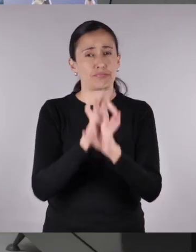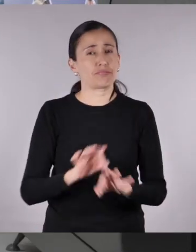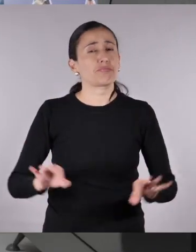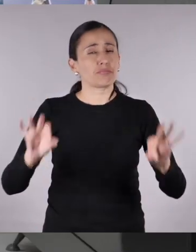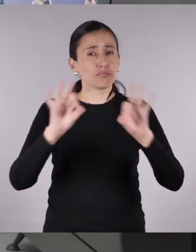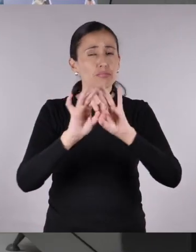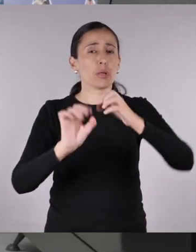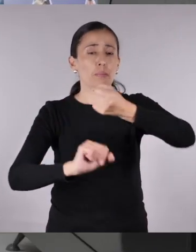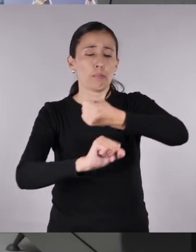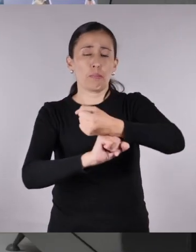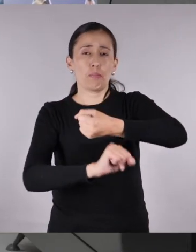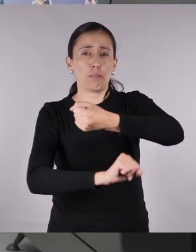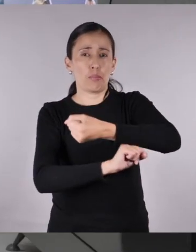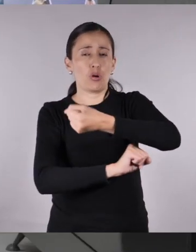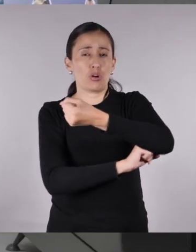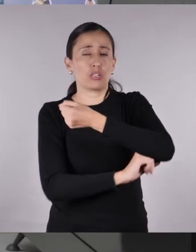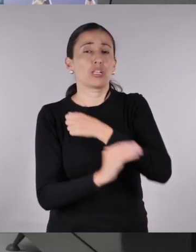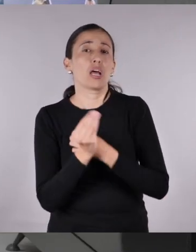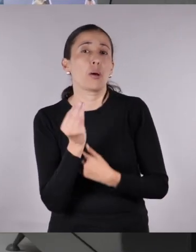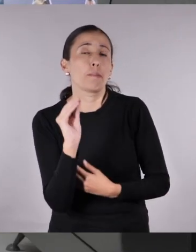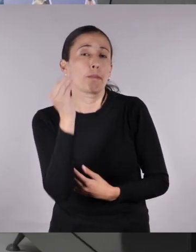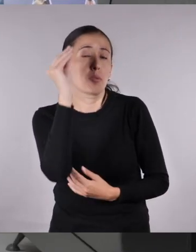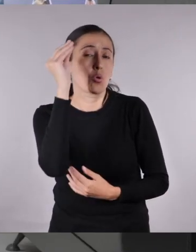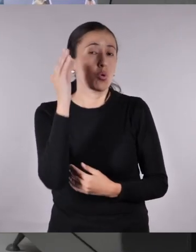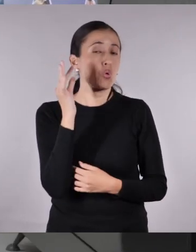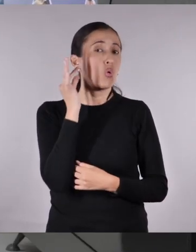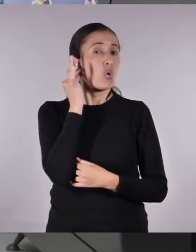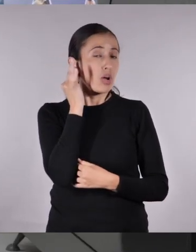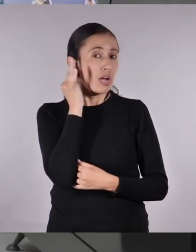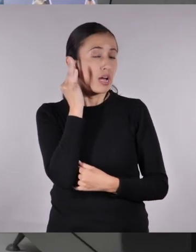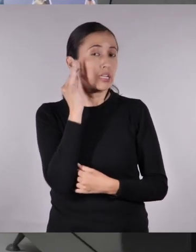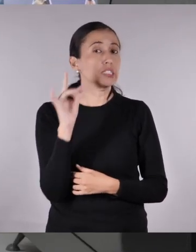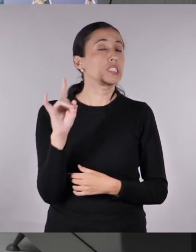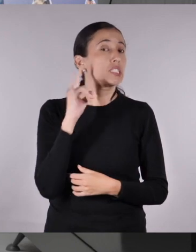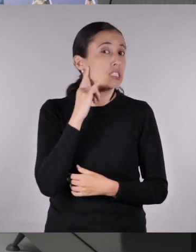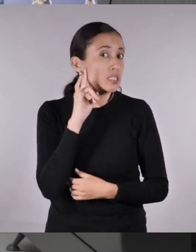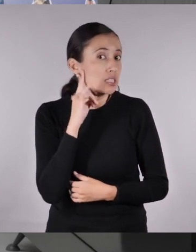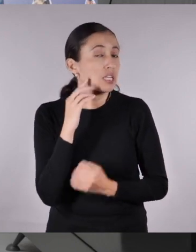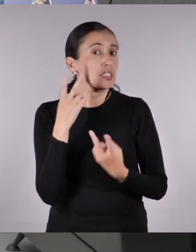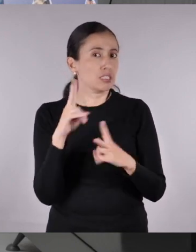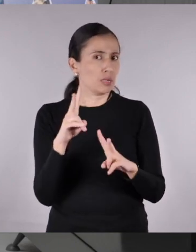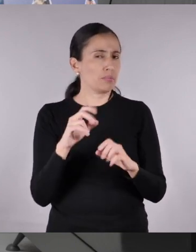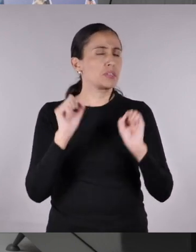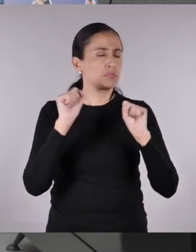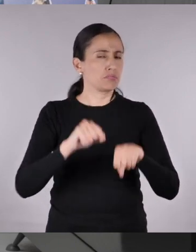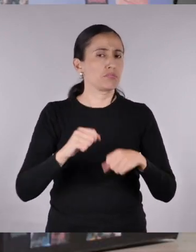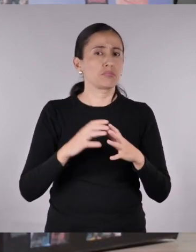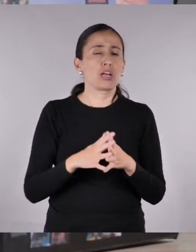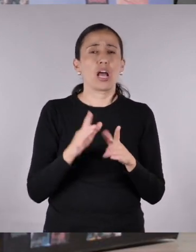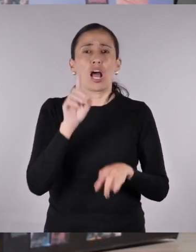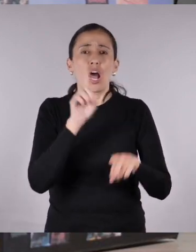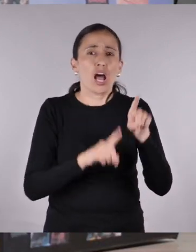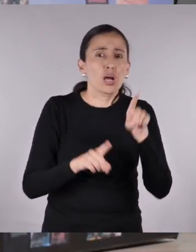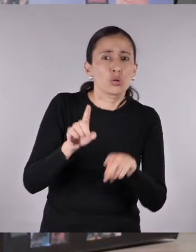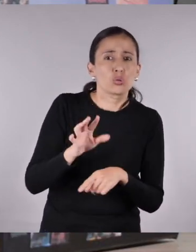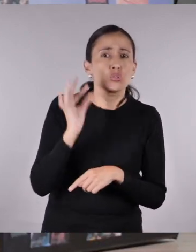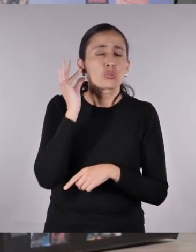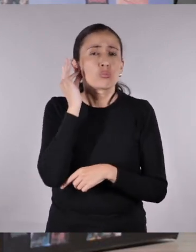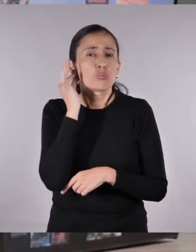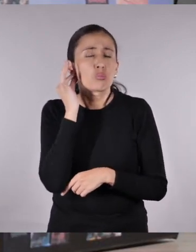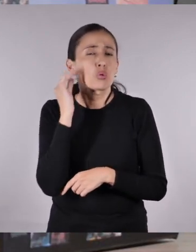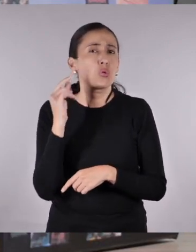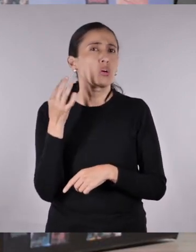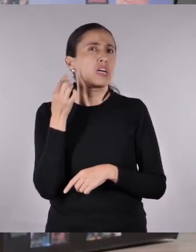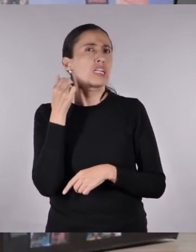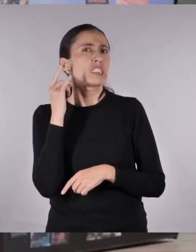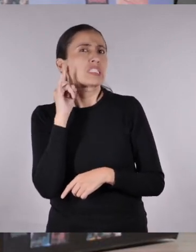Es importante empoderar a las niñas y adolescentes para que le hagan a su capacidad creativa sin miedo. Muchas mujeres y